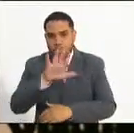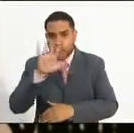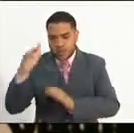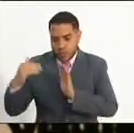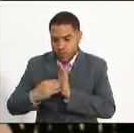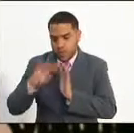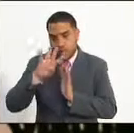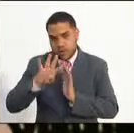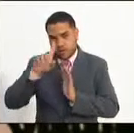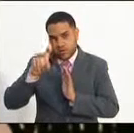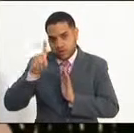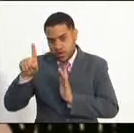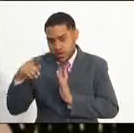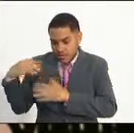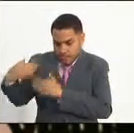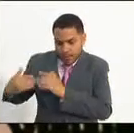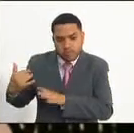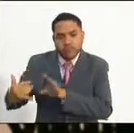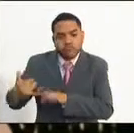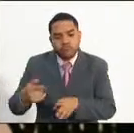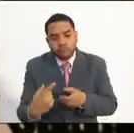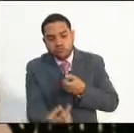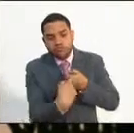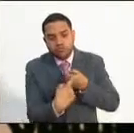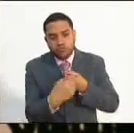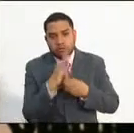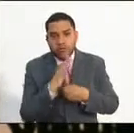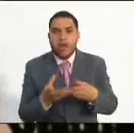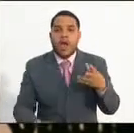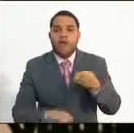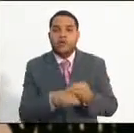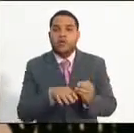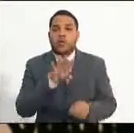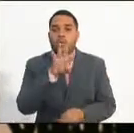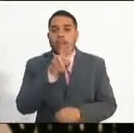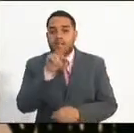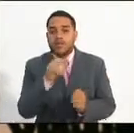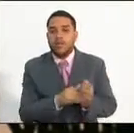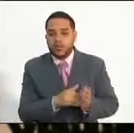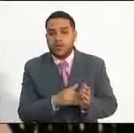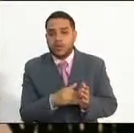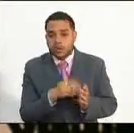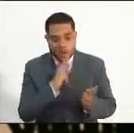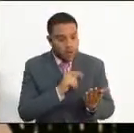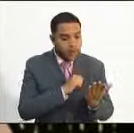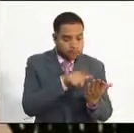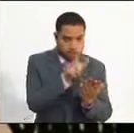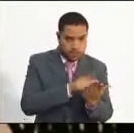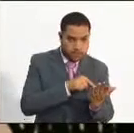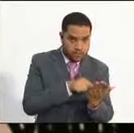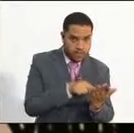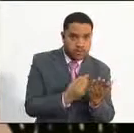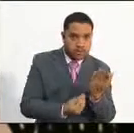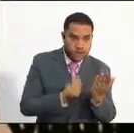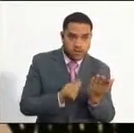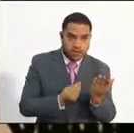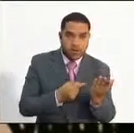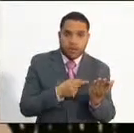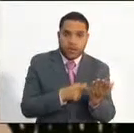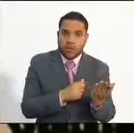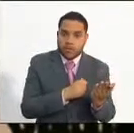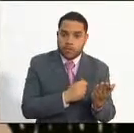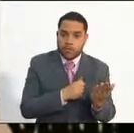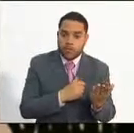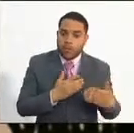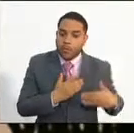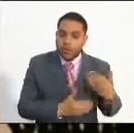.461 aspirantes y con 42.000 que en este momento se encuentran en listas, nos encontramos en el proceso